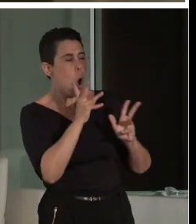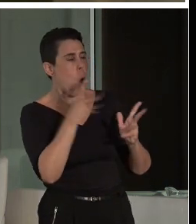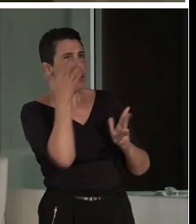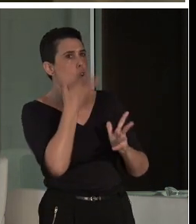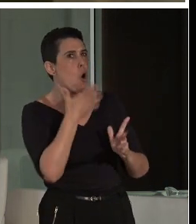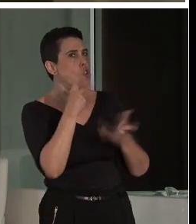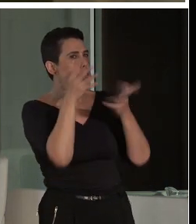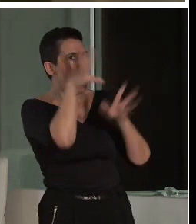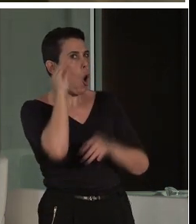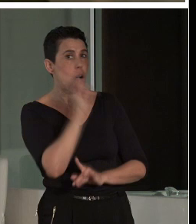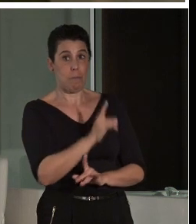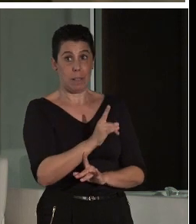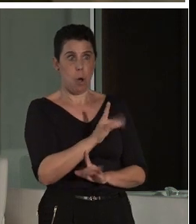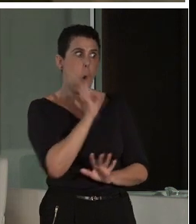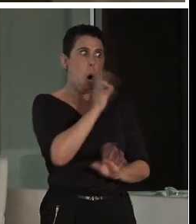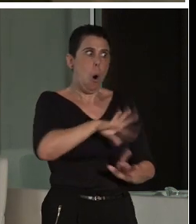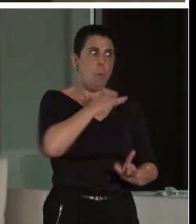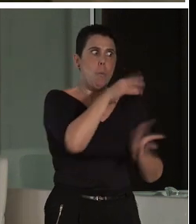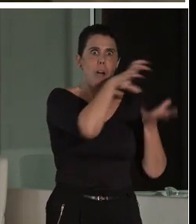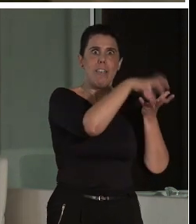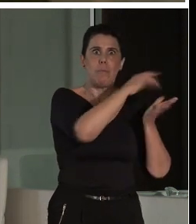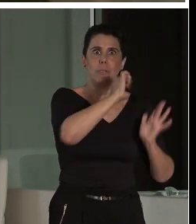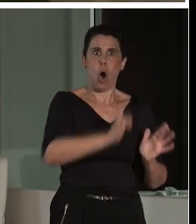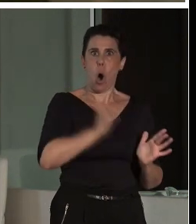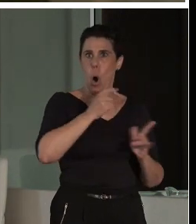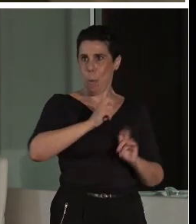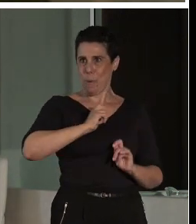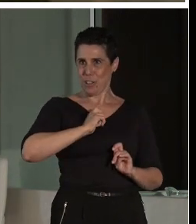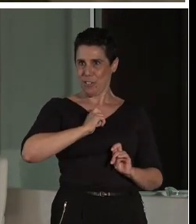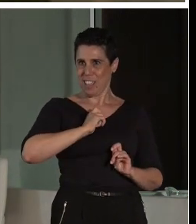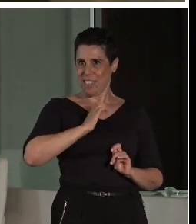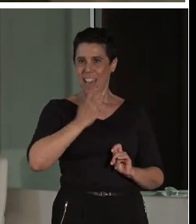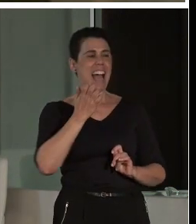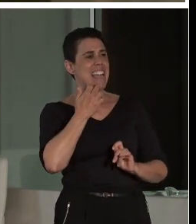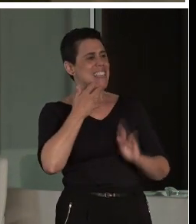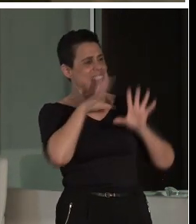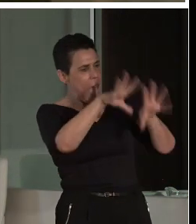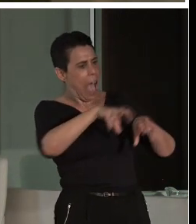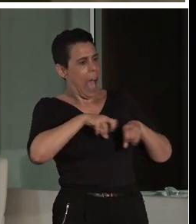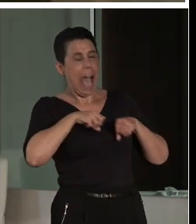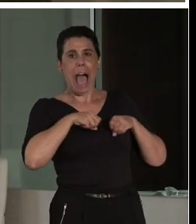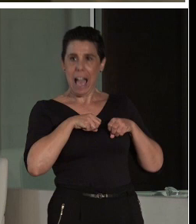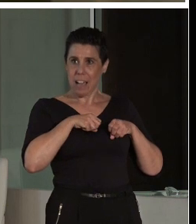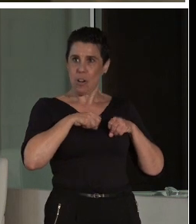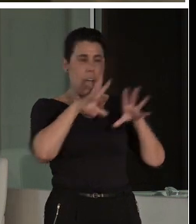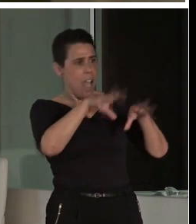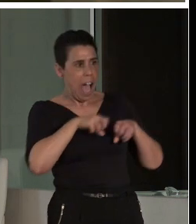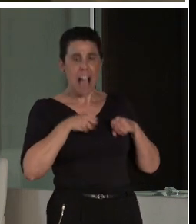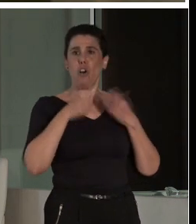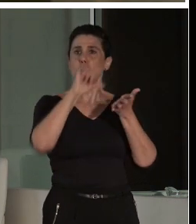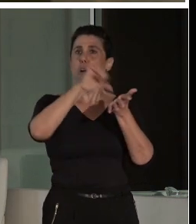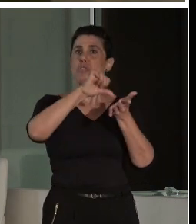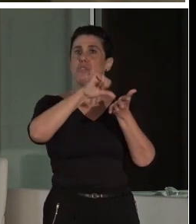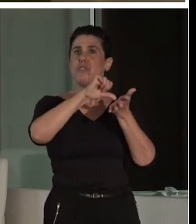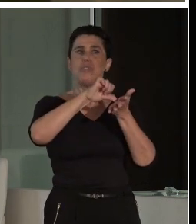una oportunidad, si lo acogemos como parte de la gran arquitectura que es una ciudad. Hay